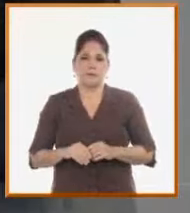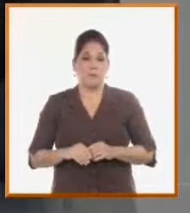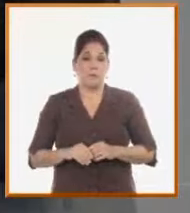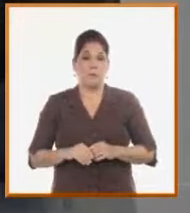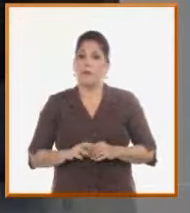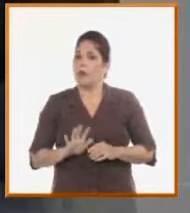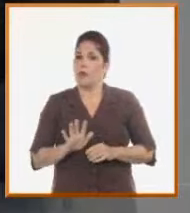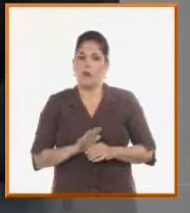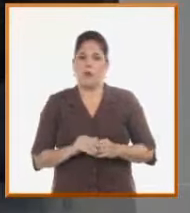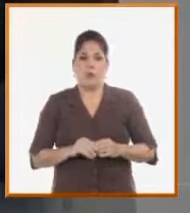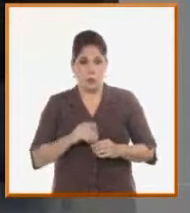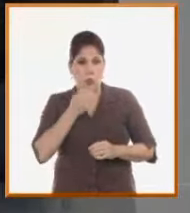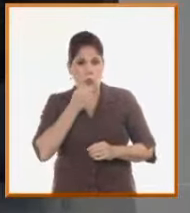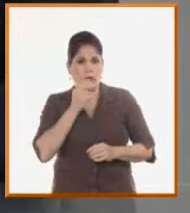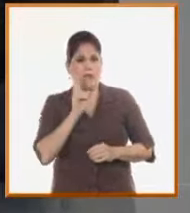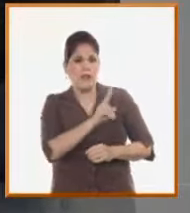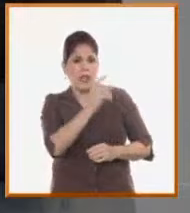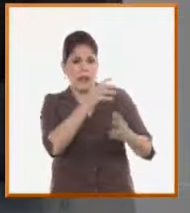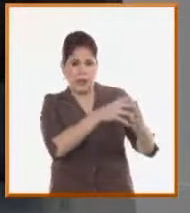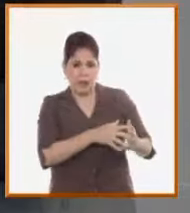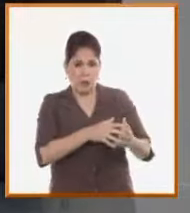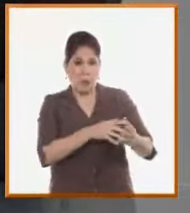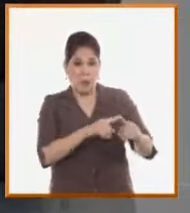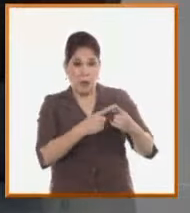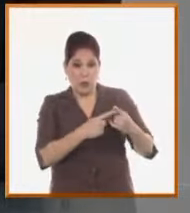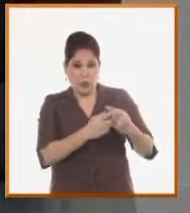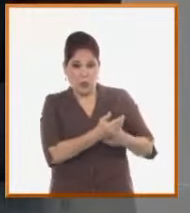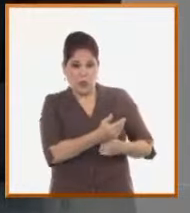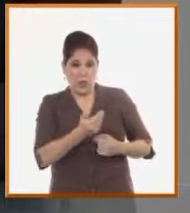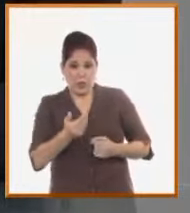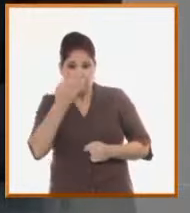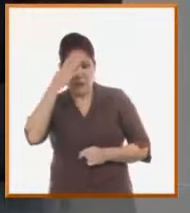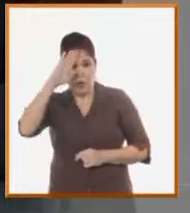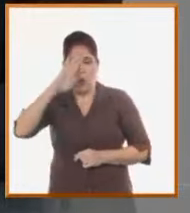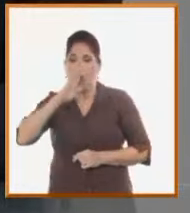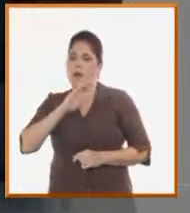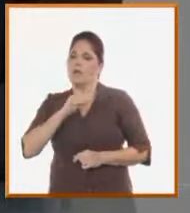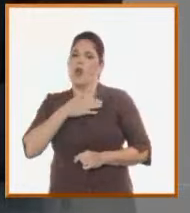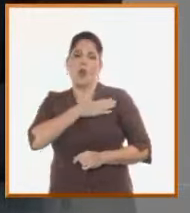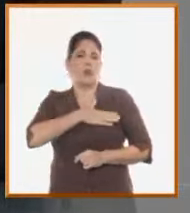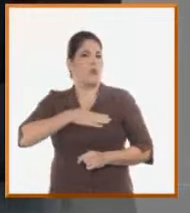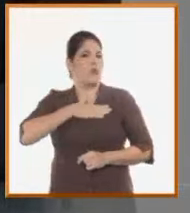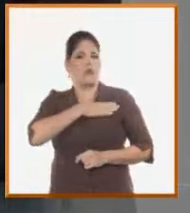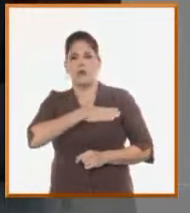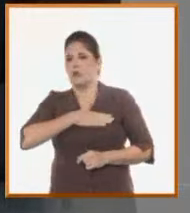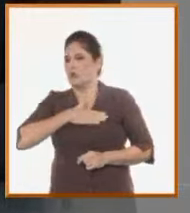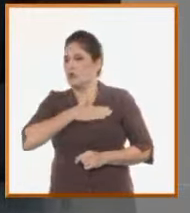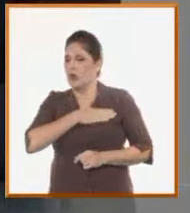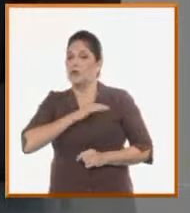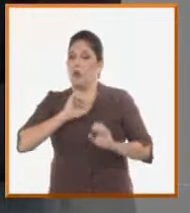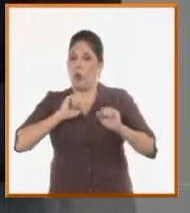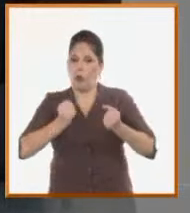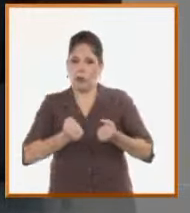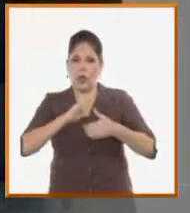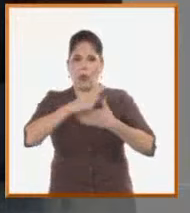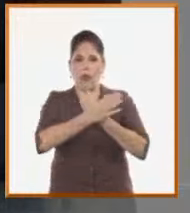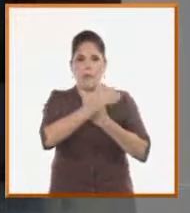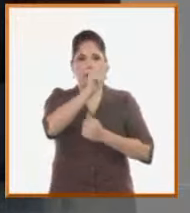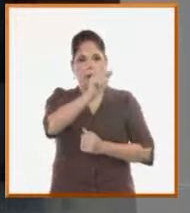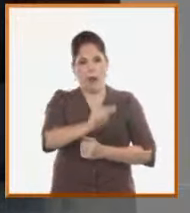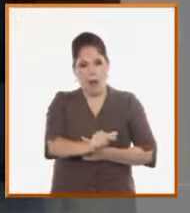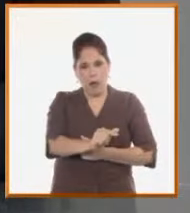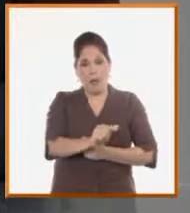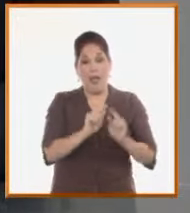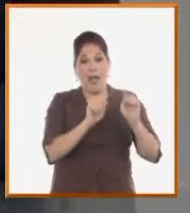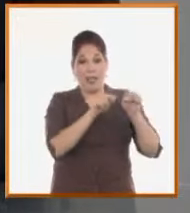visitar los Estados Unidos. ¿Pero qué significa eso? Que para poder ir a Estados Unidos tienen que ir al consulado o a la